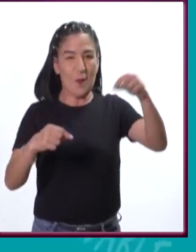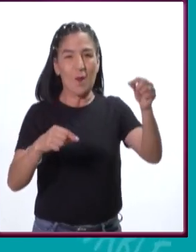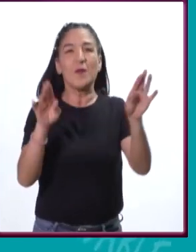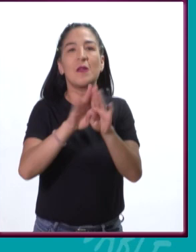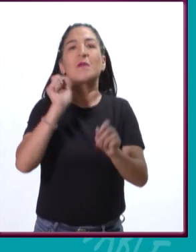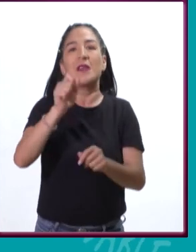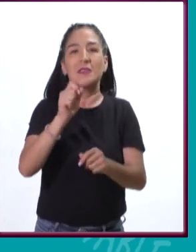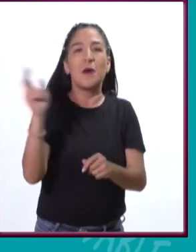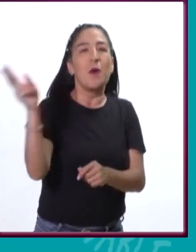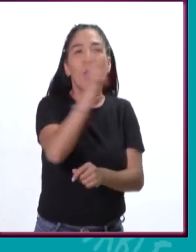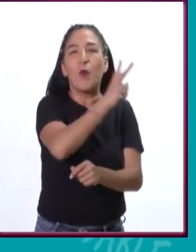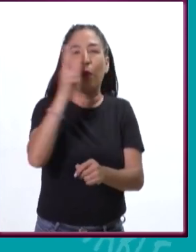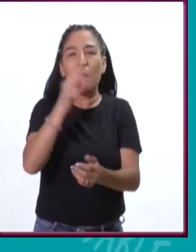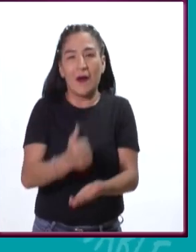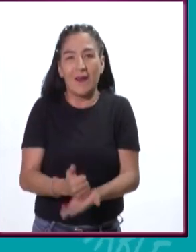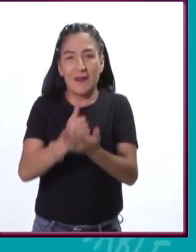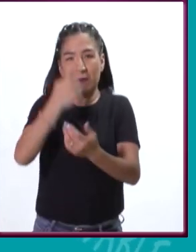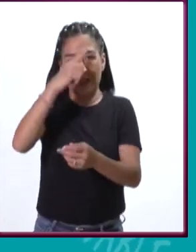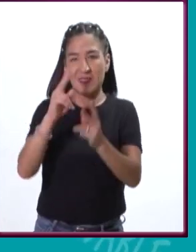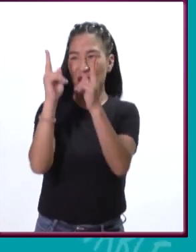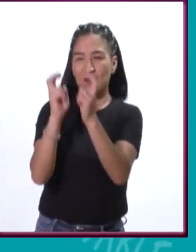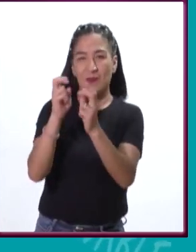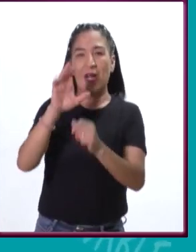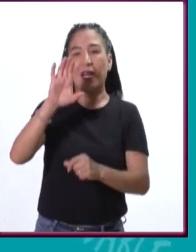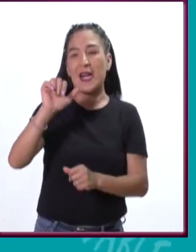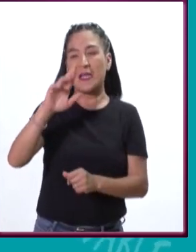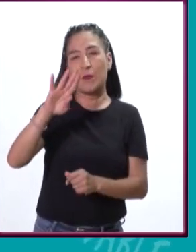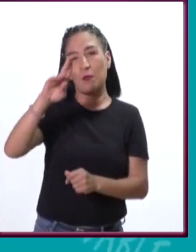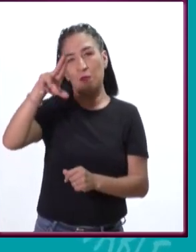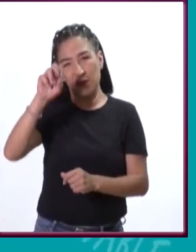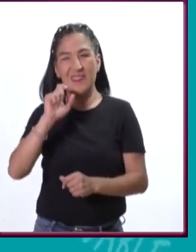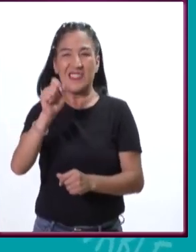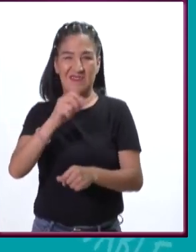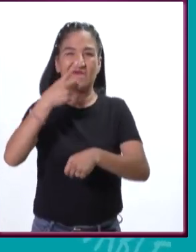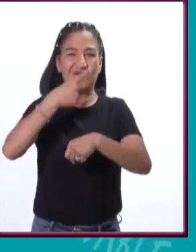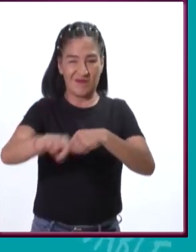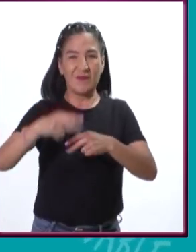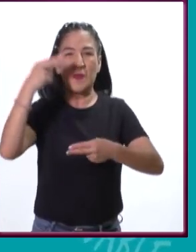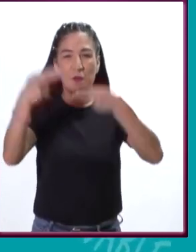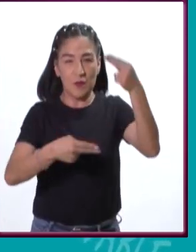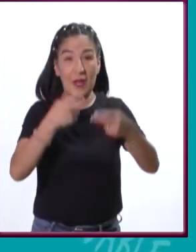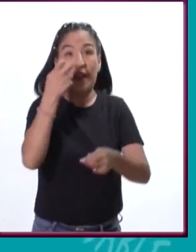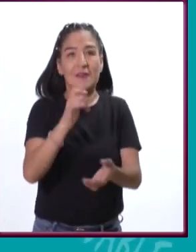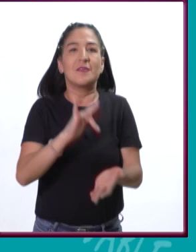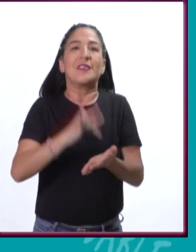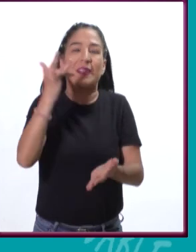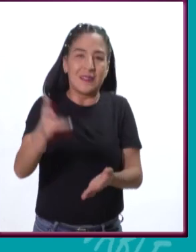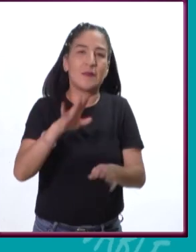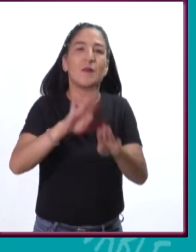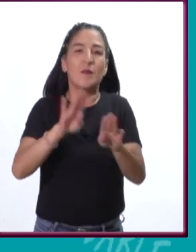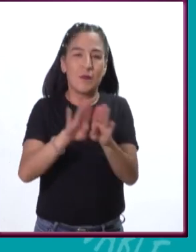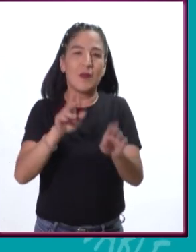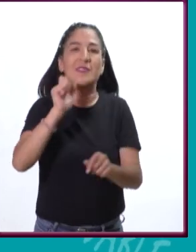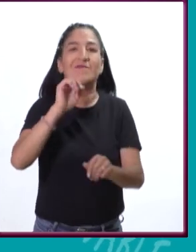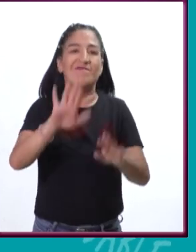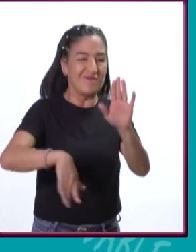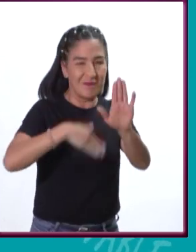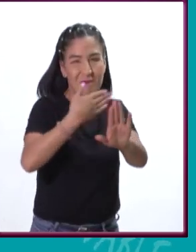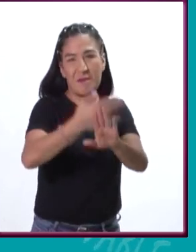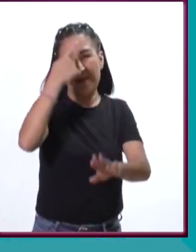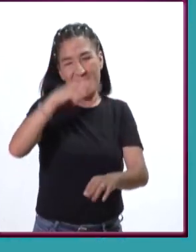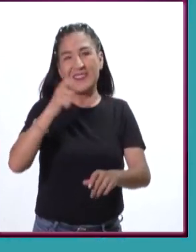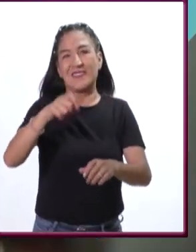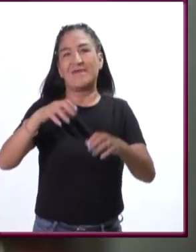purifican el aire, atrapando el carbono y otros contaminantes. Por esto y más, son esenciales en la lucha contra el cambio